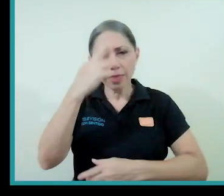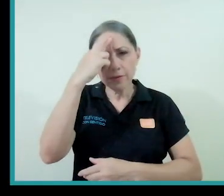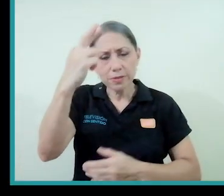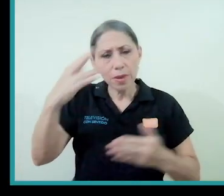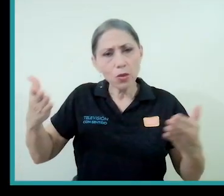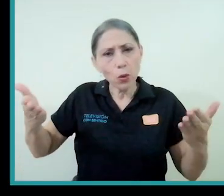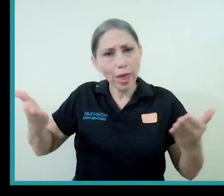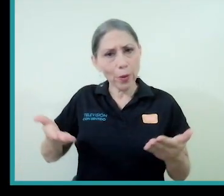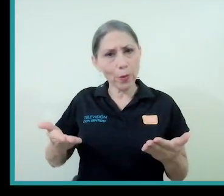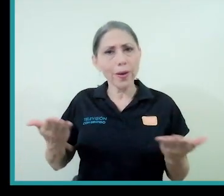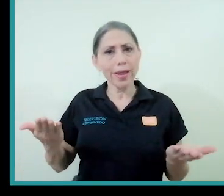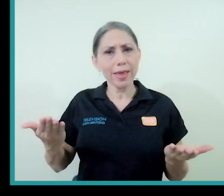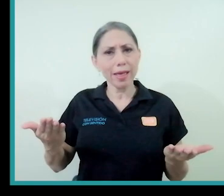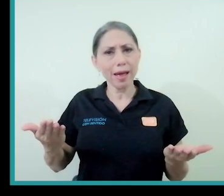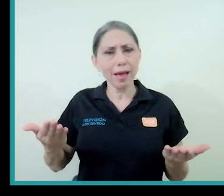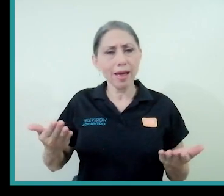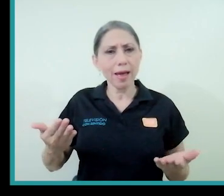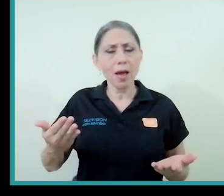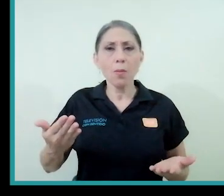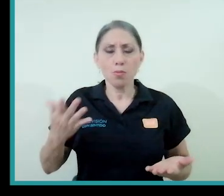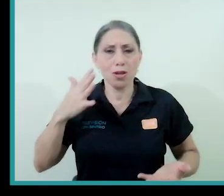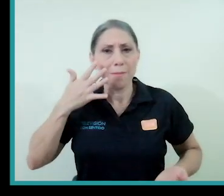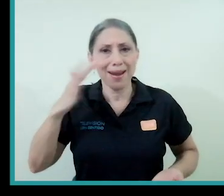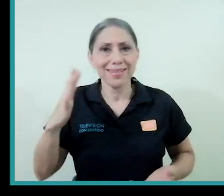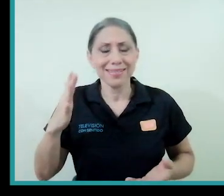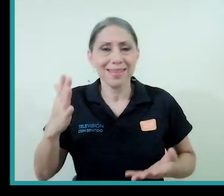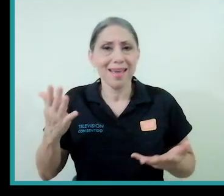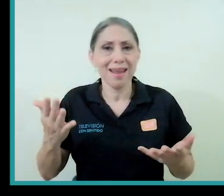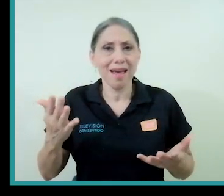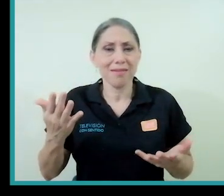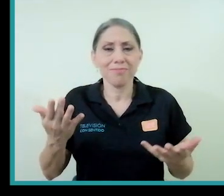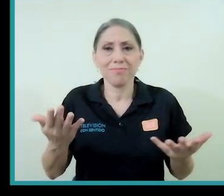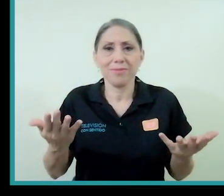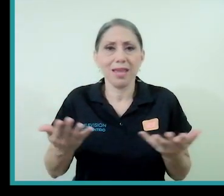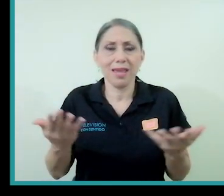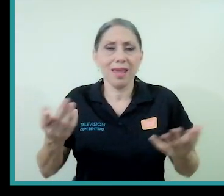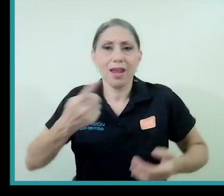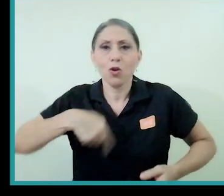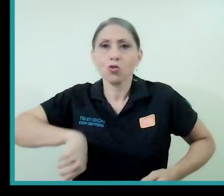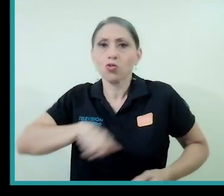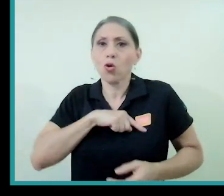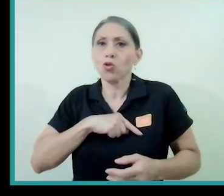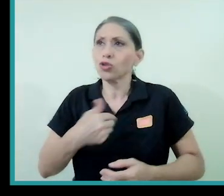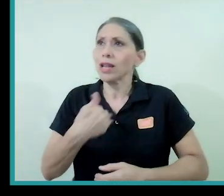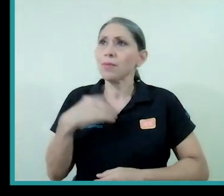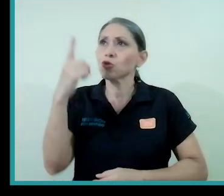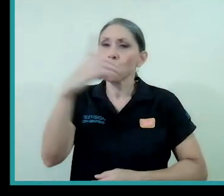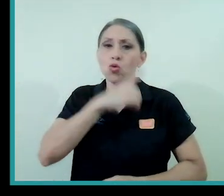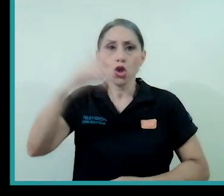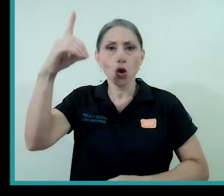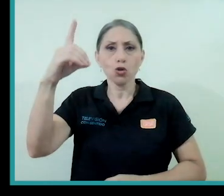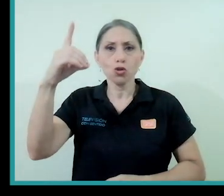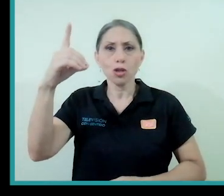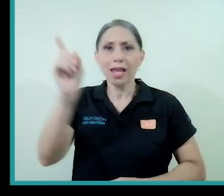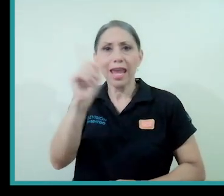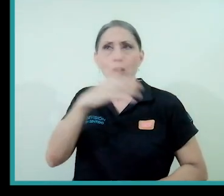Porque pareciera que entonces estamos cobijados por un Dios que no es el Dios de todos y menos